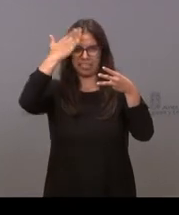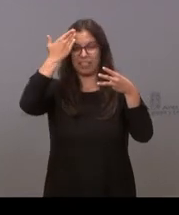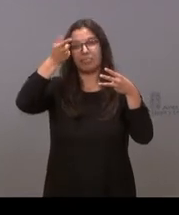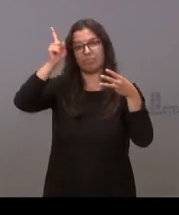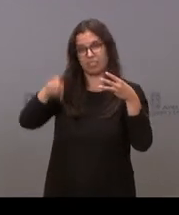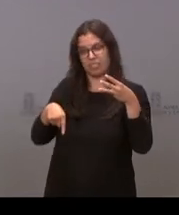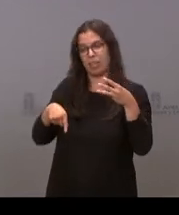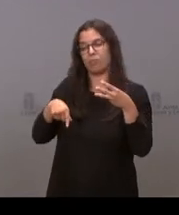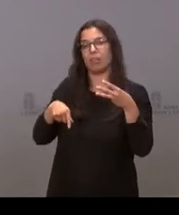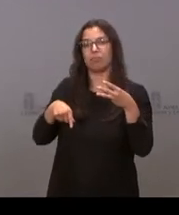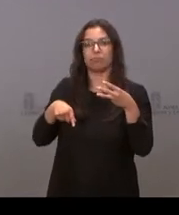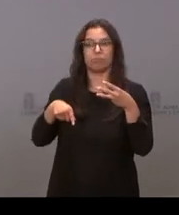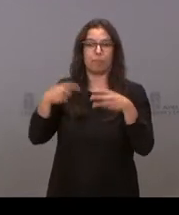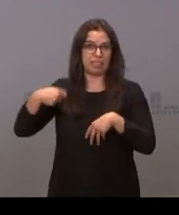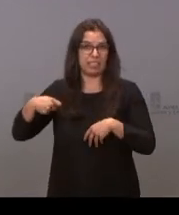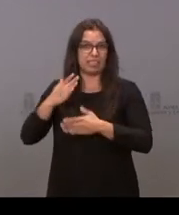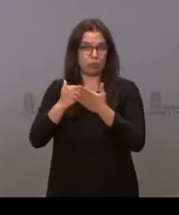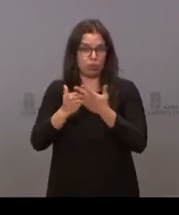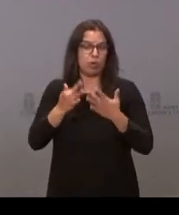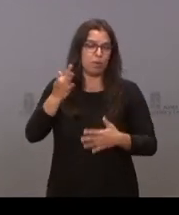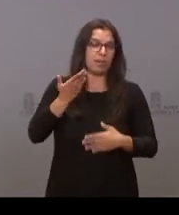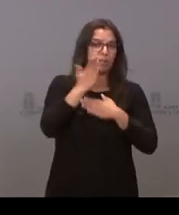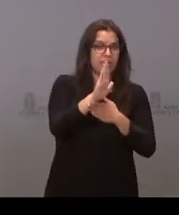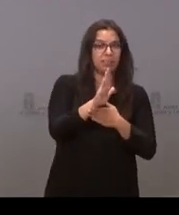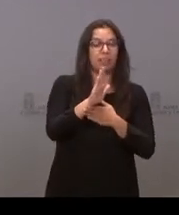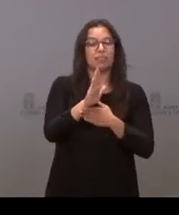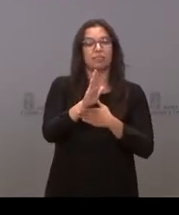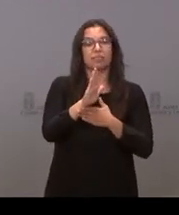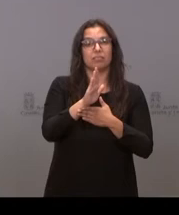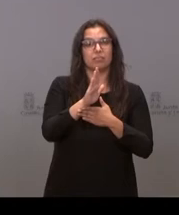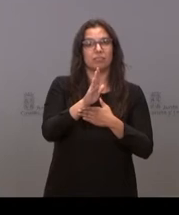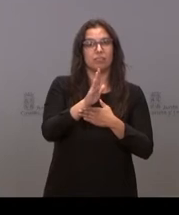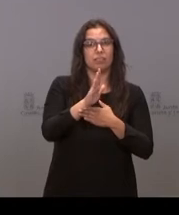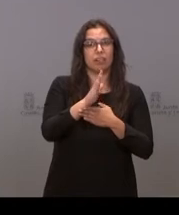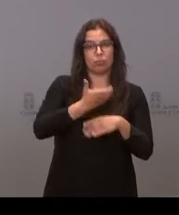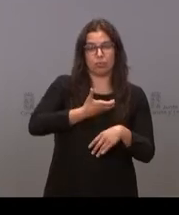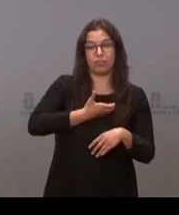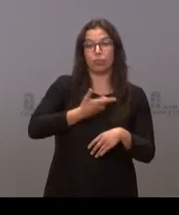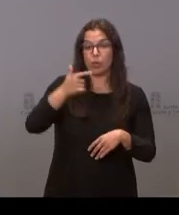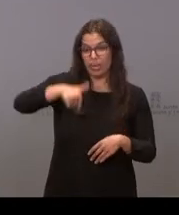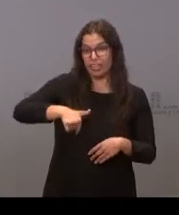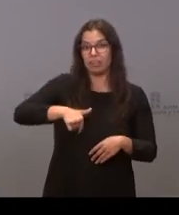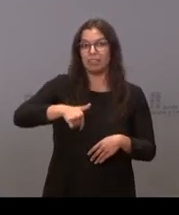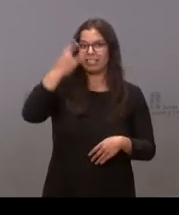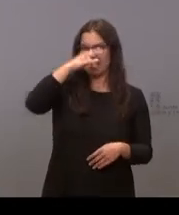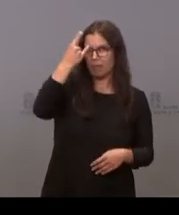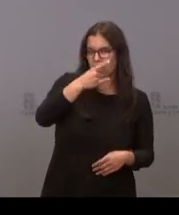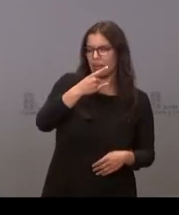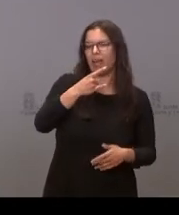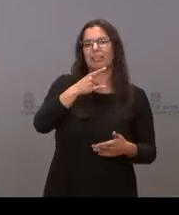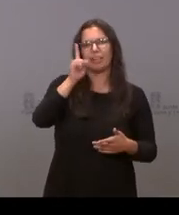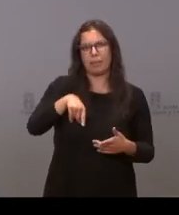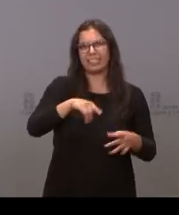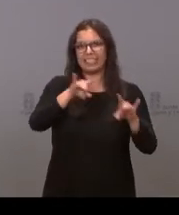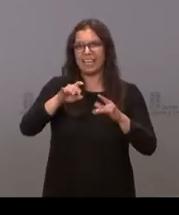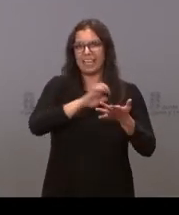de los ayuntamientos. Pero aquí en Salamanca y también en esta tierra, en Castilla y León, soy muy consciente, el gobierno de España es muy consciente,